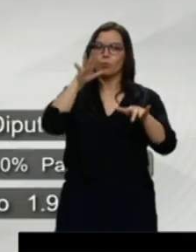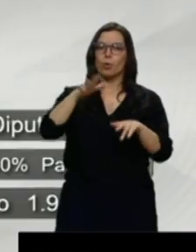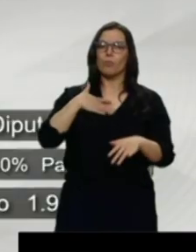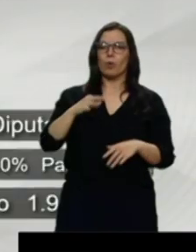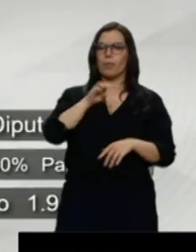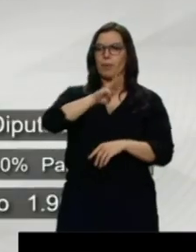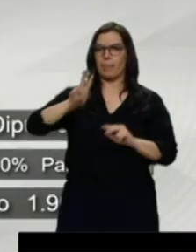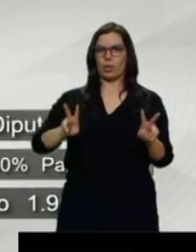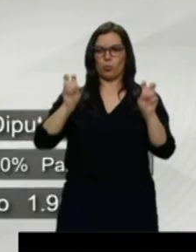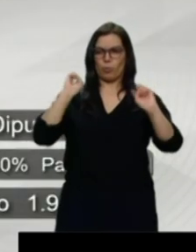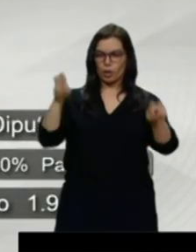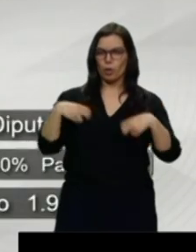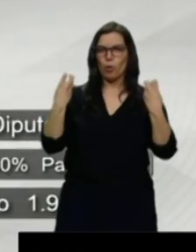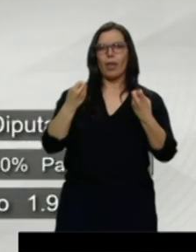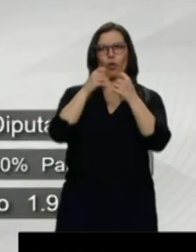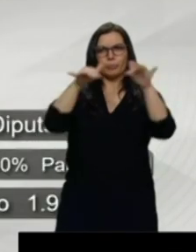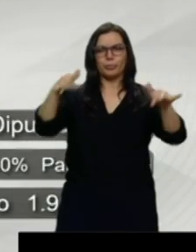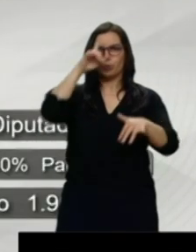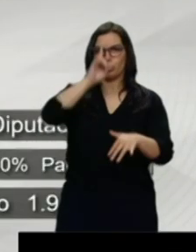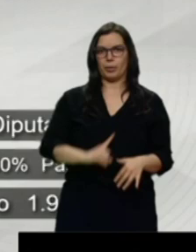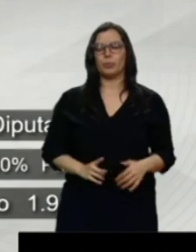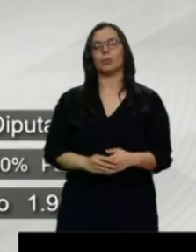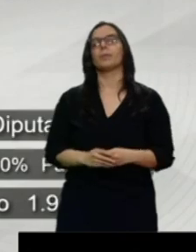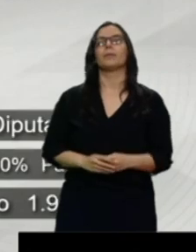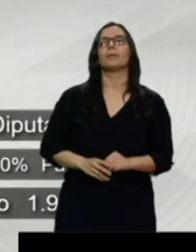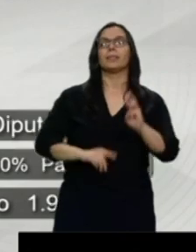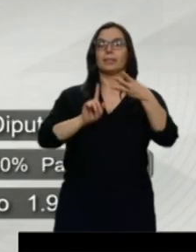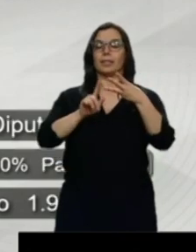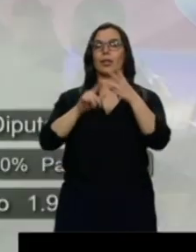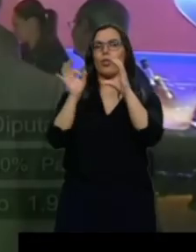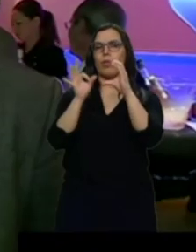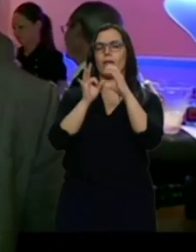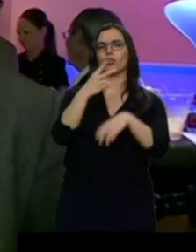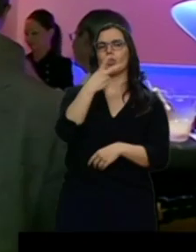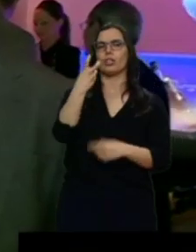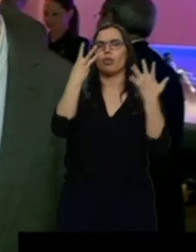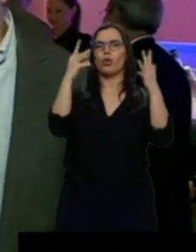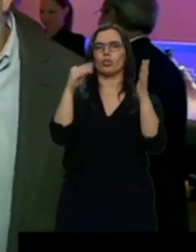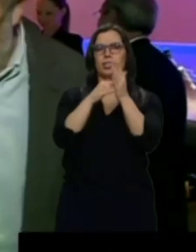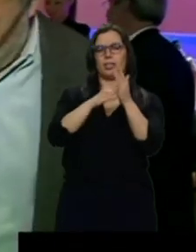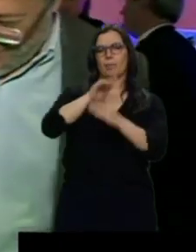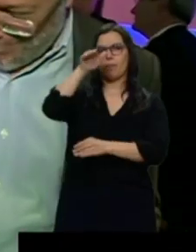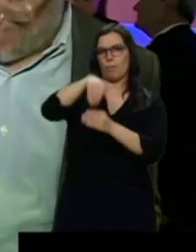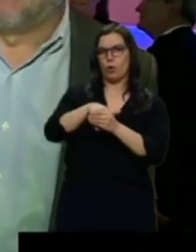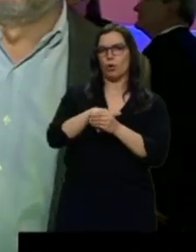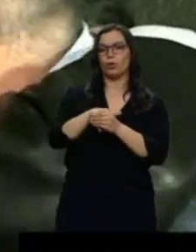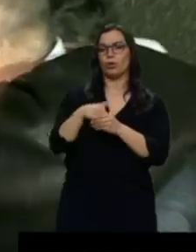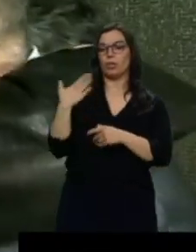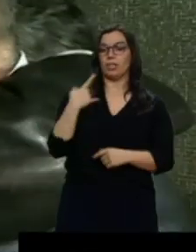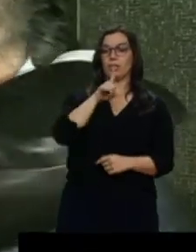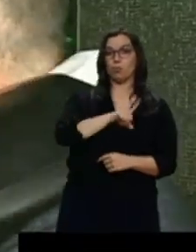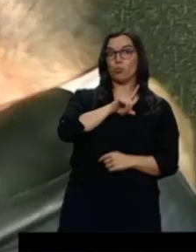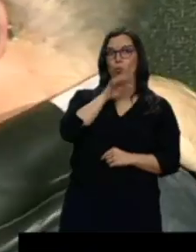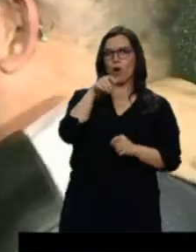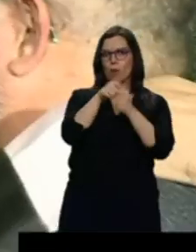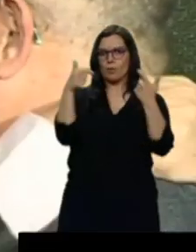La gran sorpresa está en la tercera fuerza más votada. Ciudadanos, con más de 280.000 votos, pasa de uno a ocho diputados, con representante en